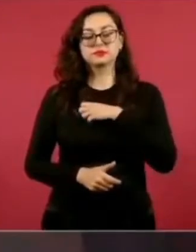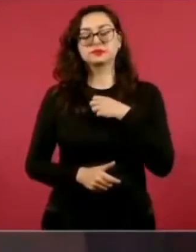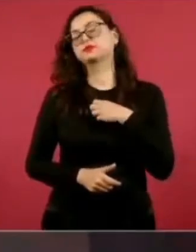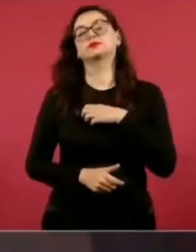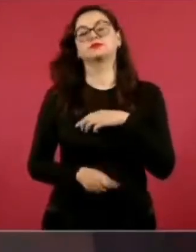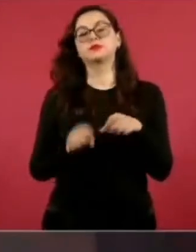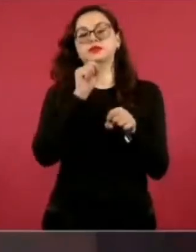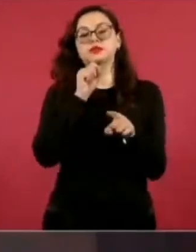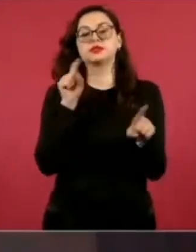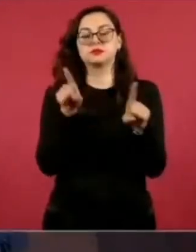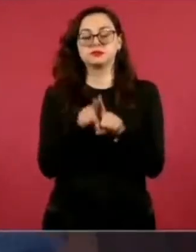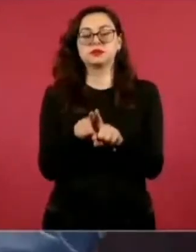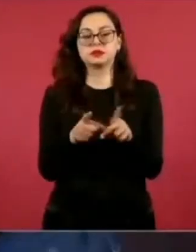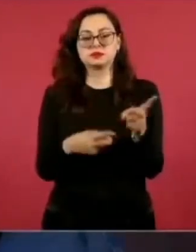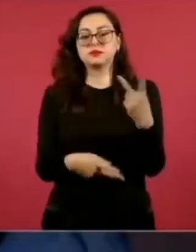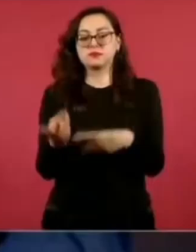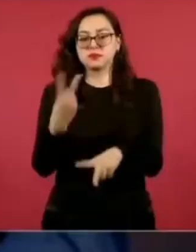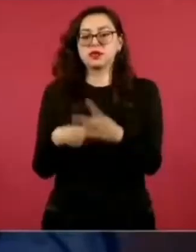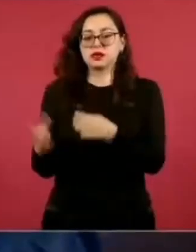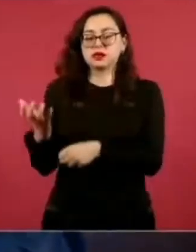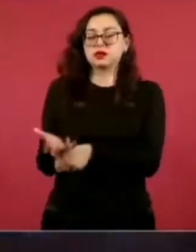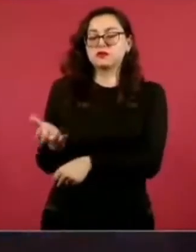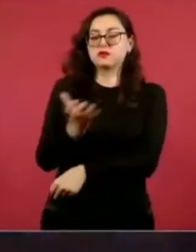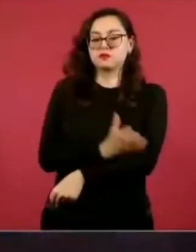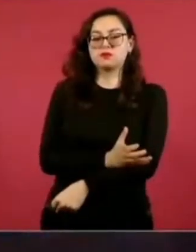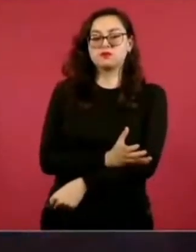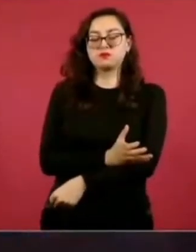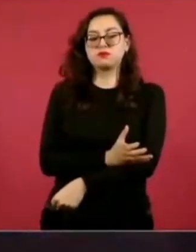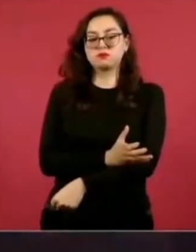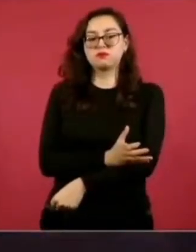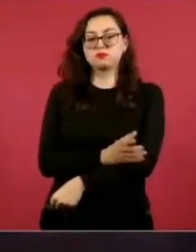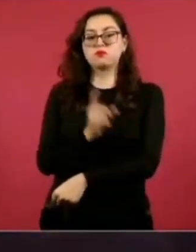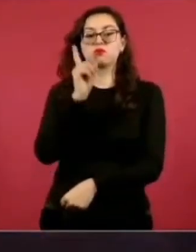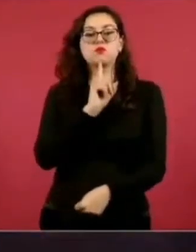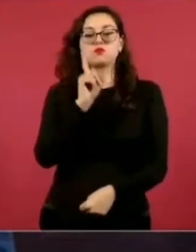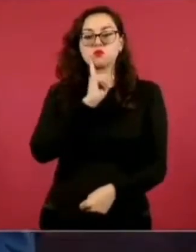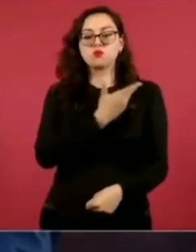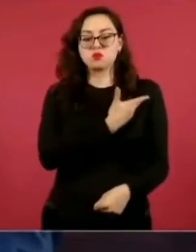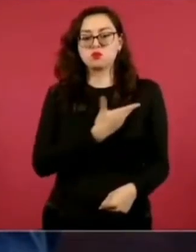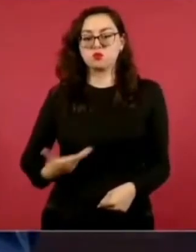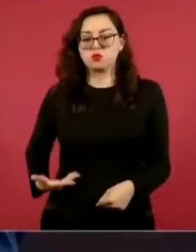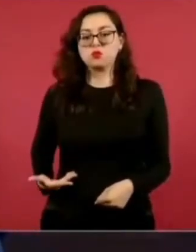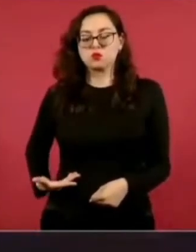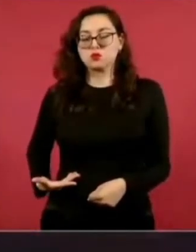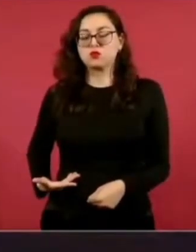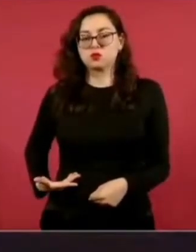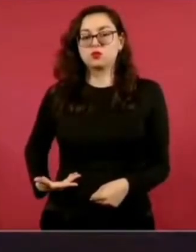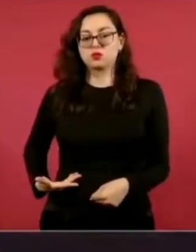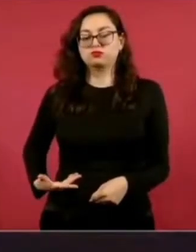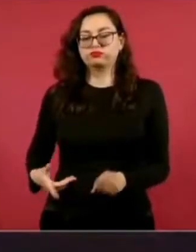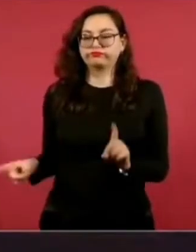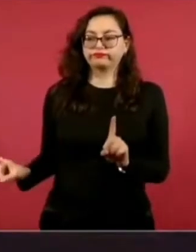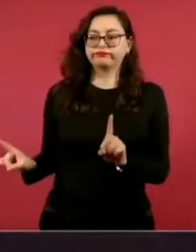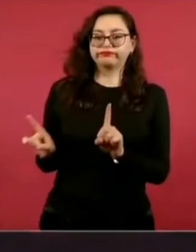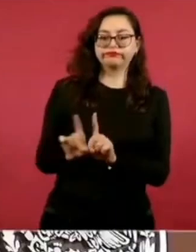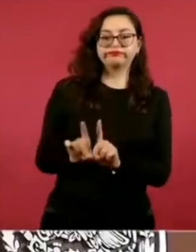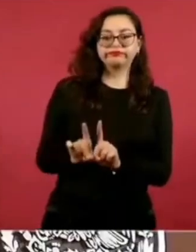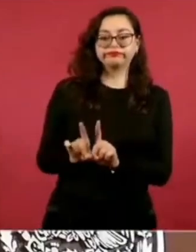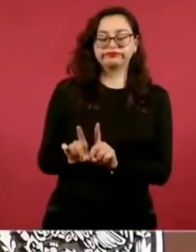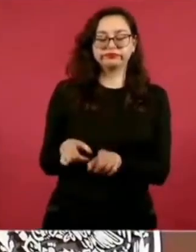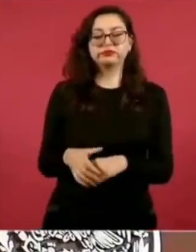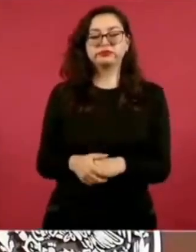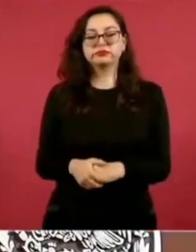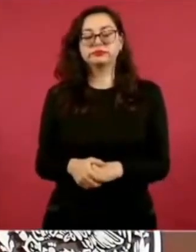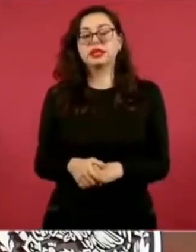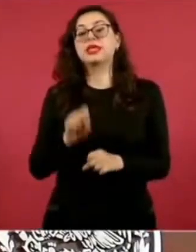la presidenta electa y vamos a estar también